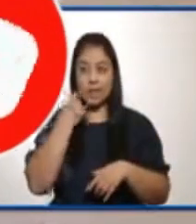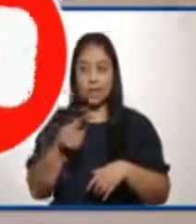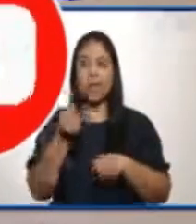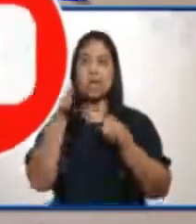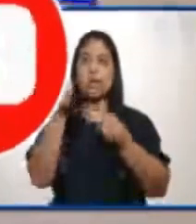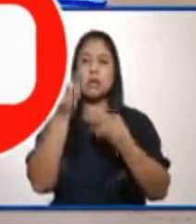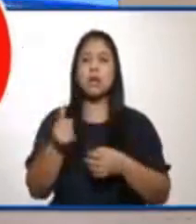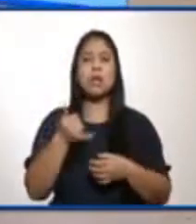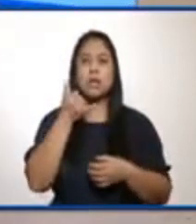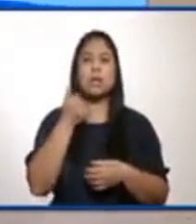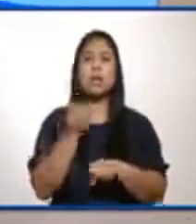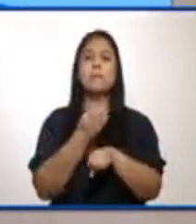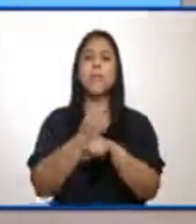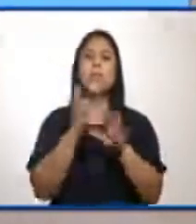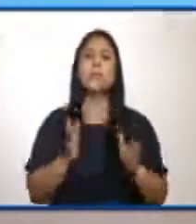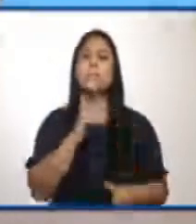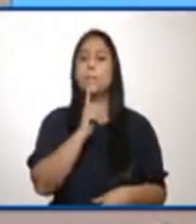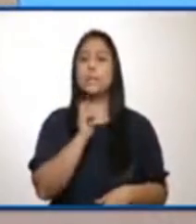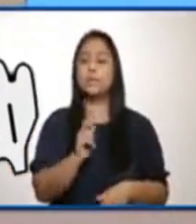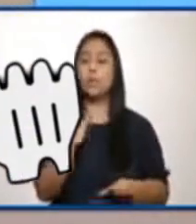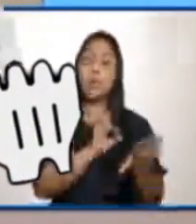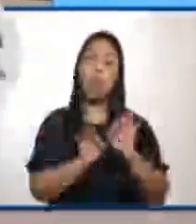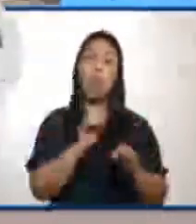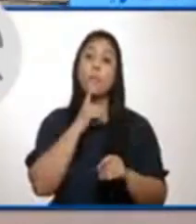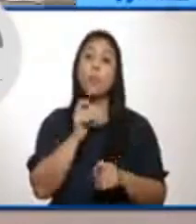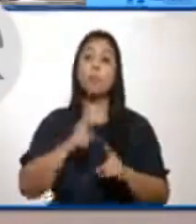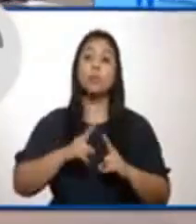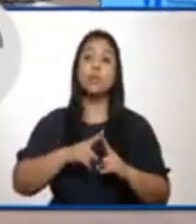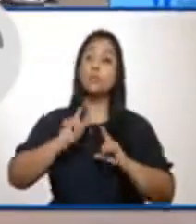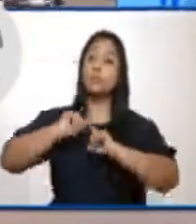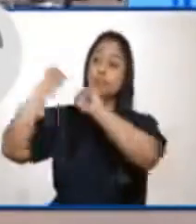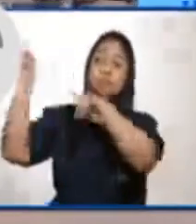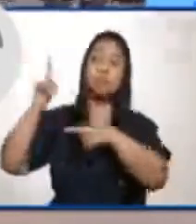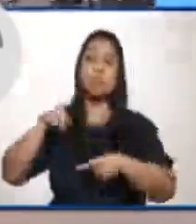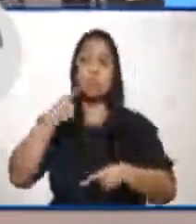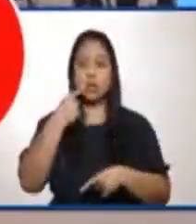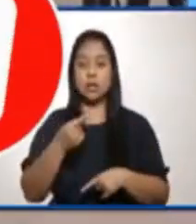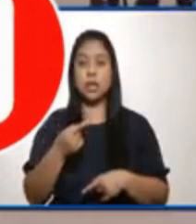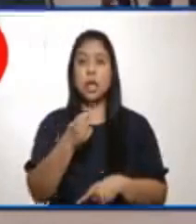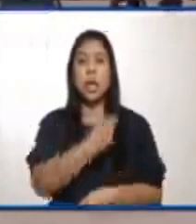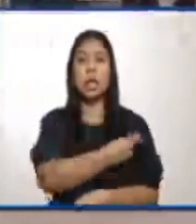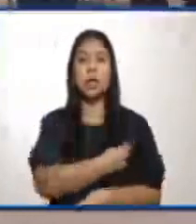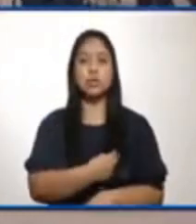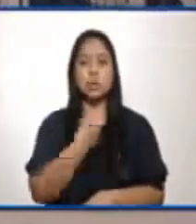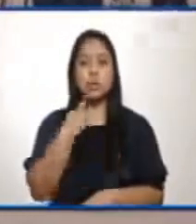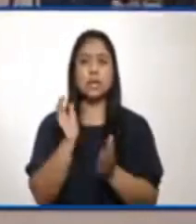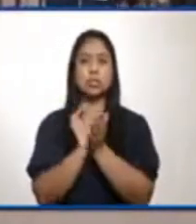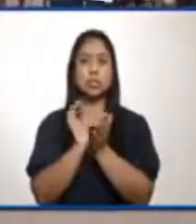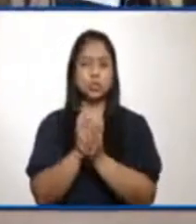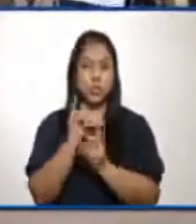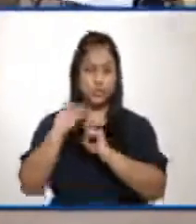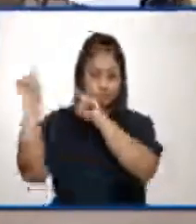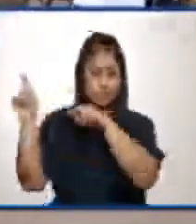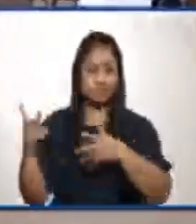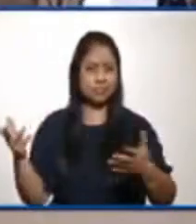le dijeron que llamara a los cuerpos de bomberos o que ella tomara un taxi y que se fuera al hospital del parque de la industria, que